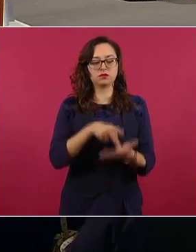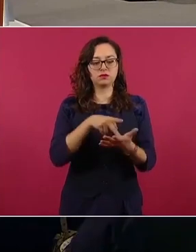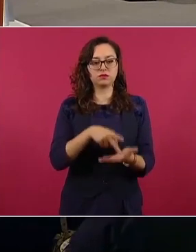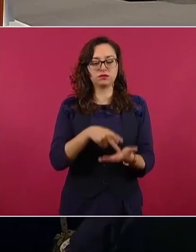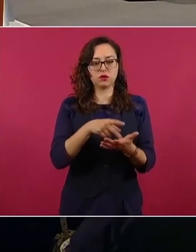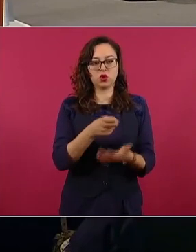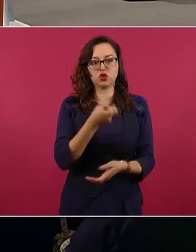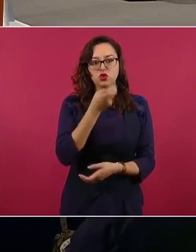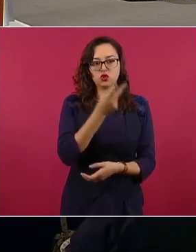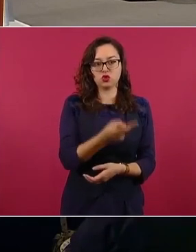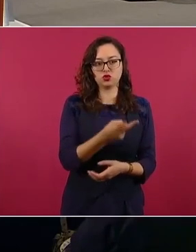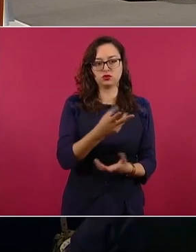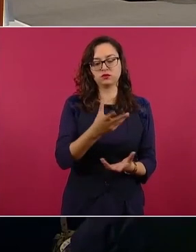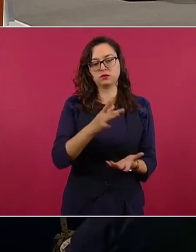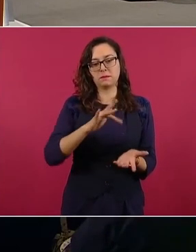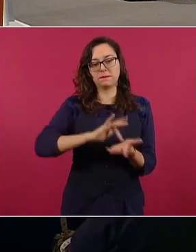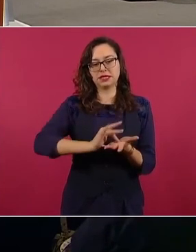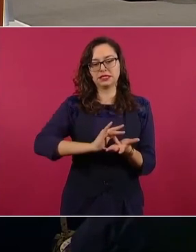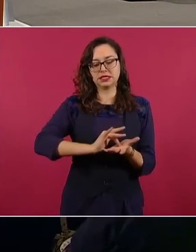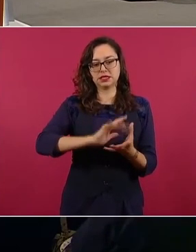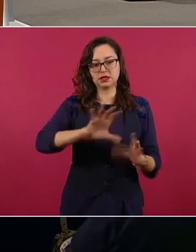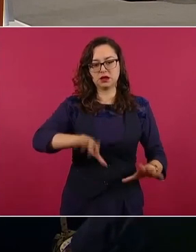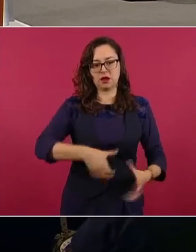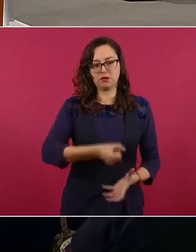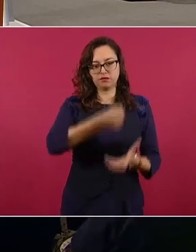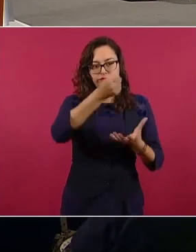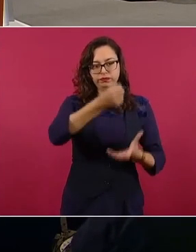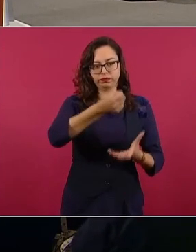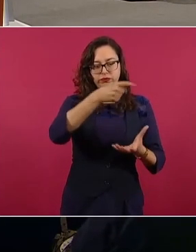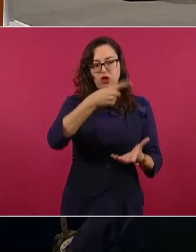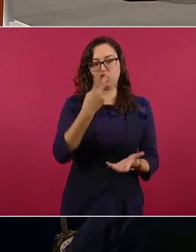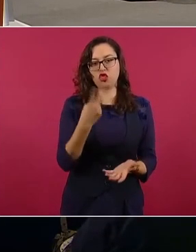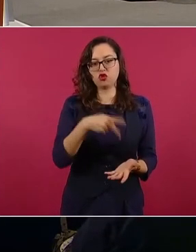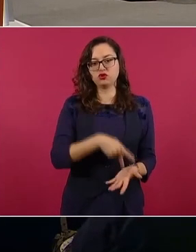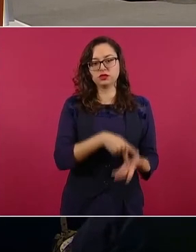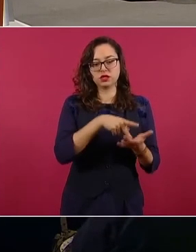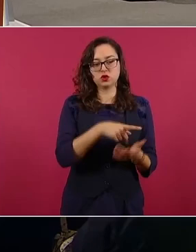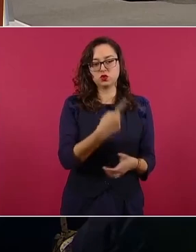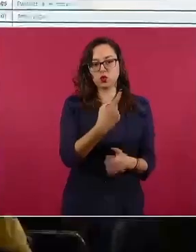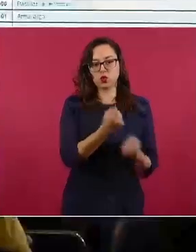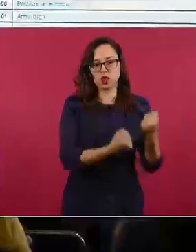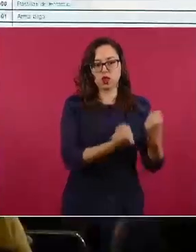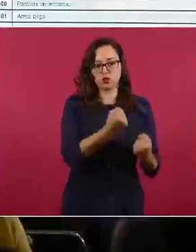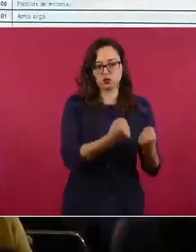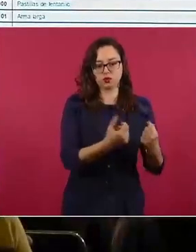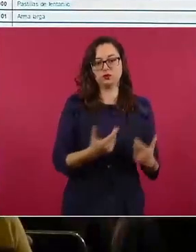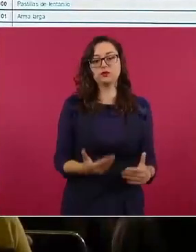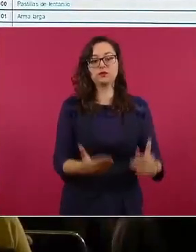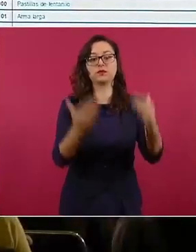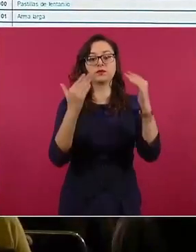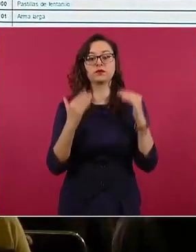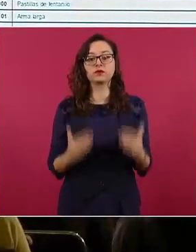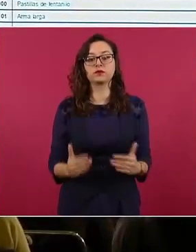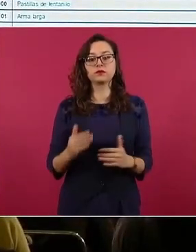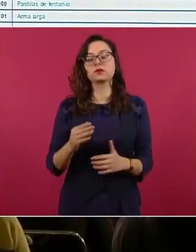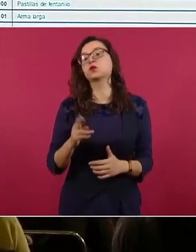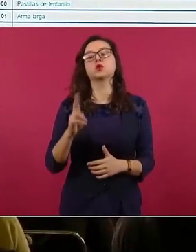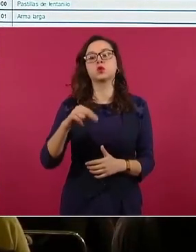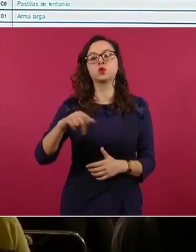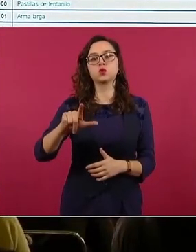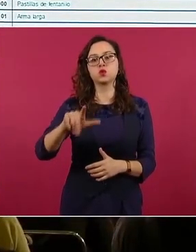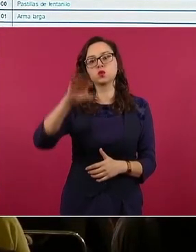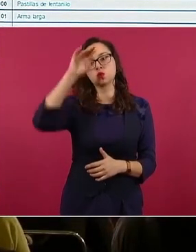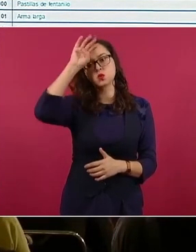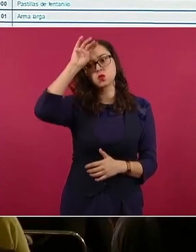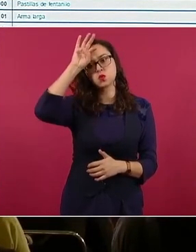pastillas, así como un vehículo. Siguiente. En el caso de Monterrey, Nuevo León, fueron detenidas